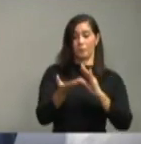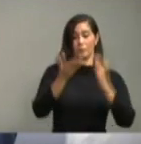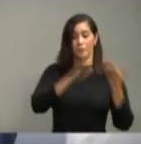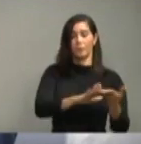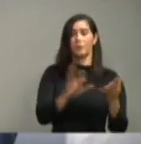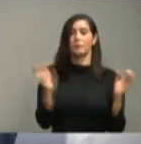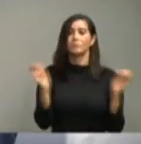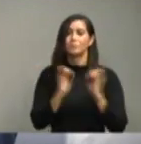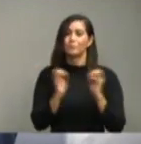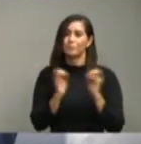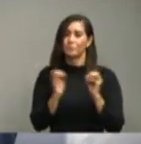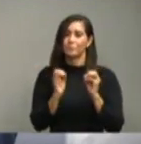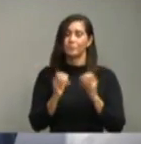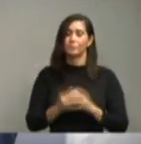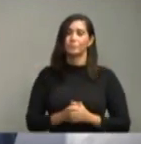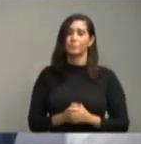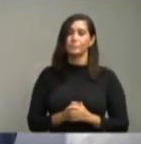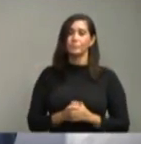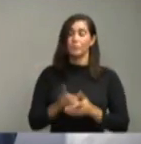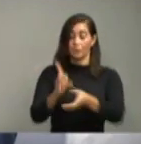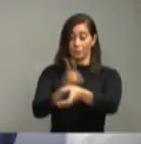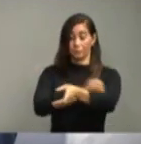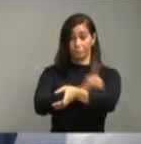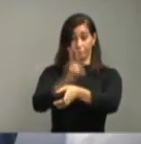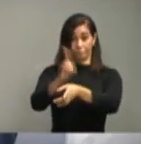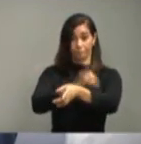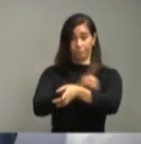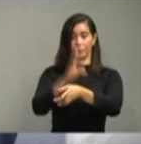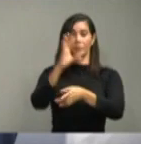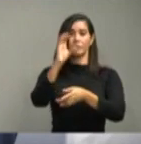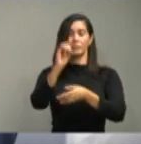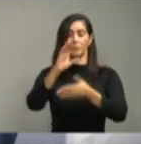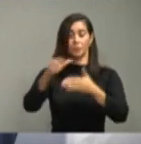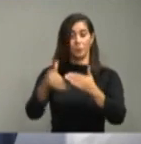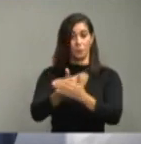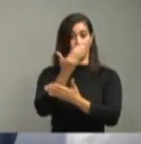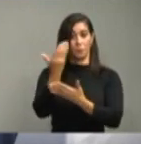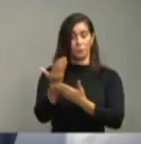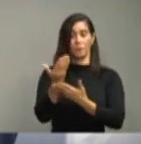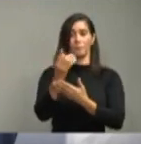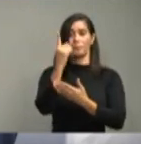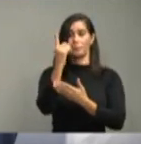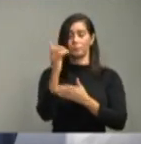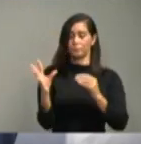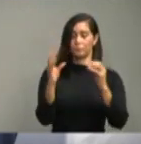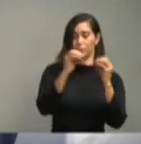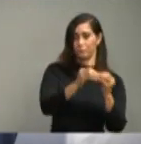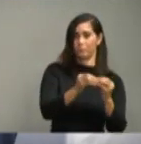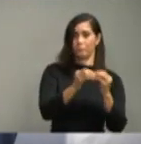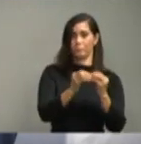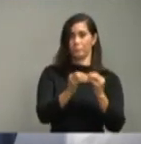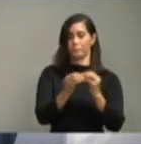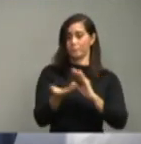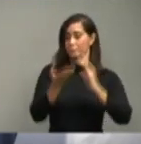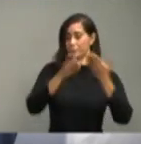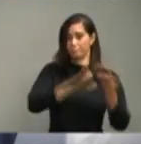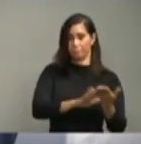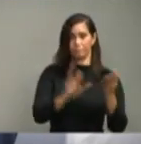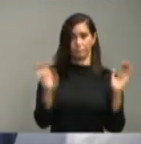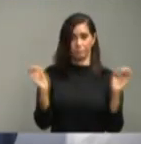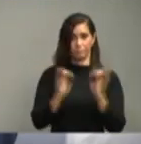fallecimiento. Dajabón, 0 casos nuevos, 1 acumulado, ningún